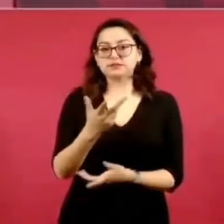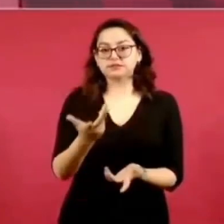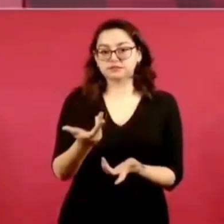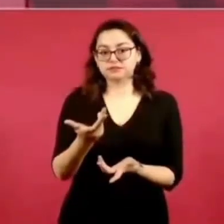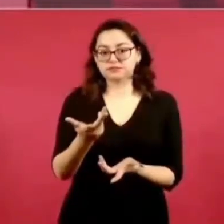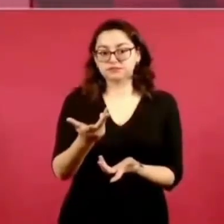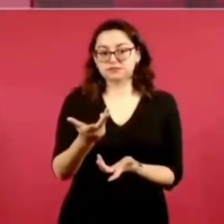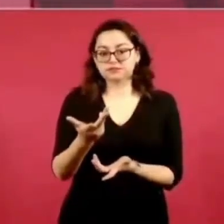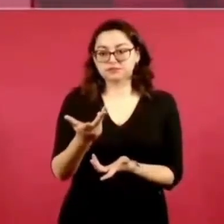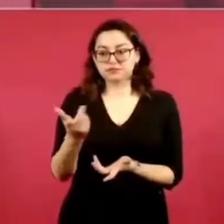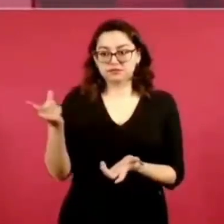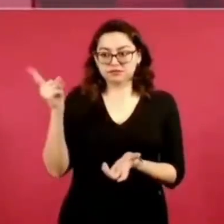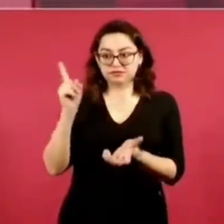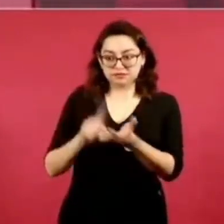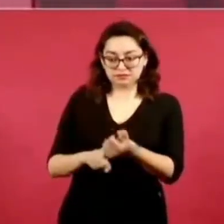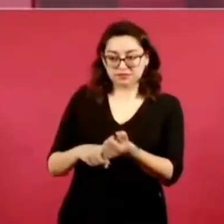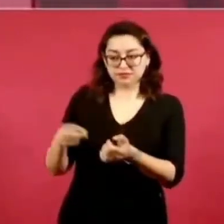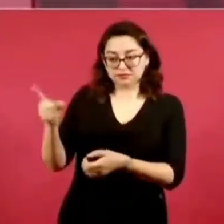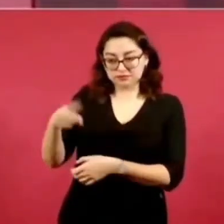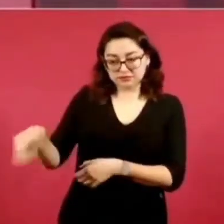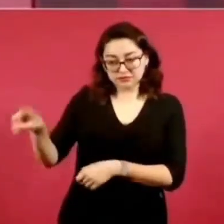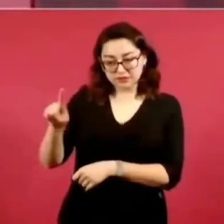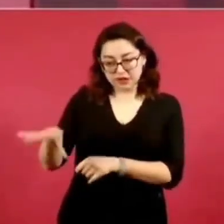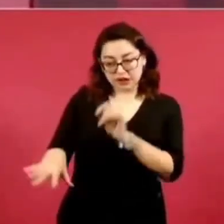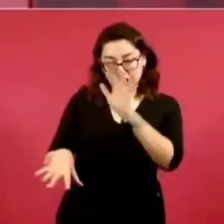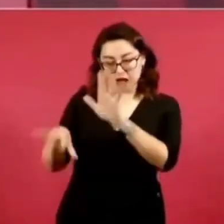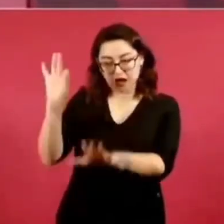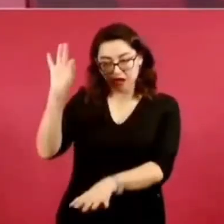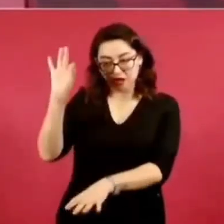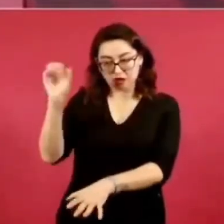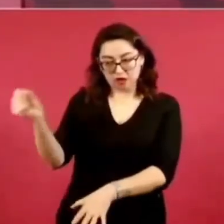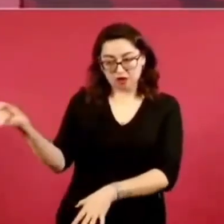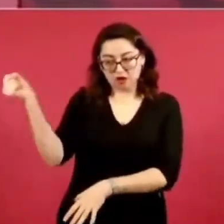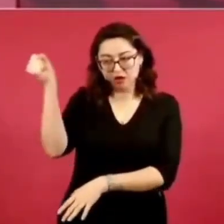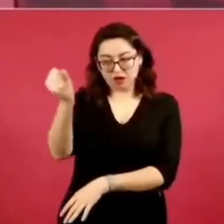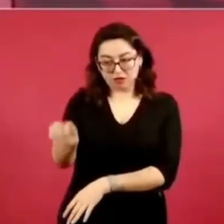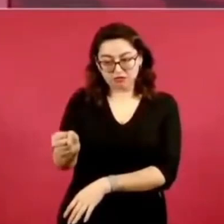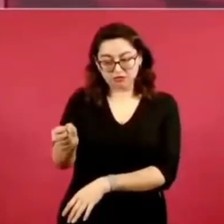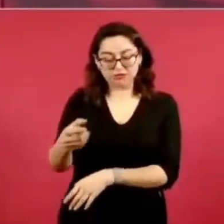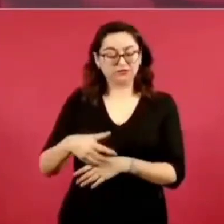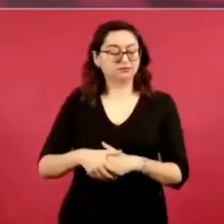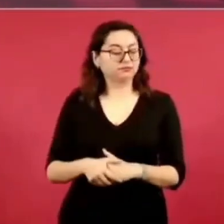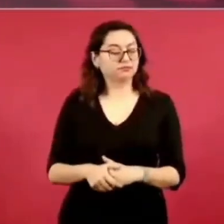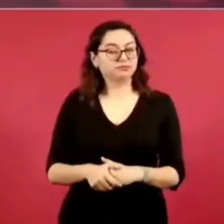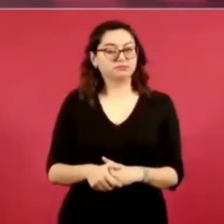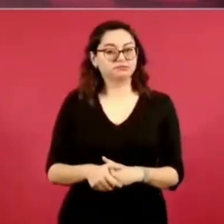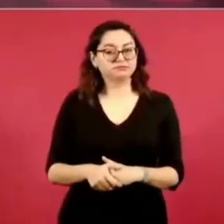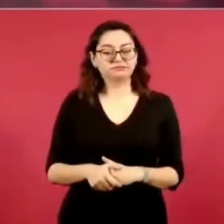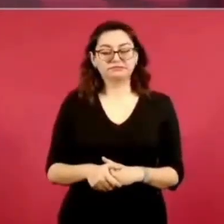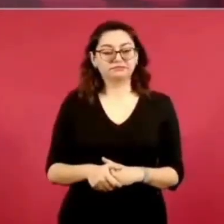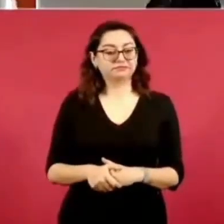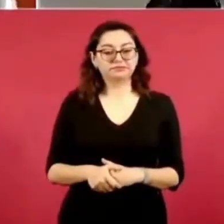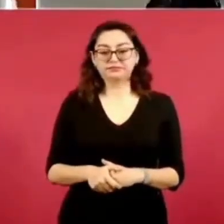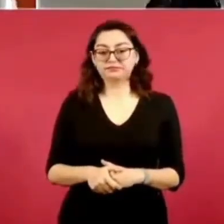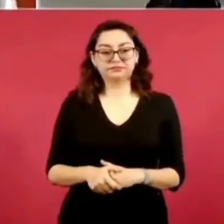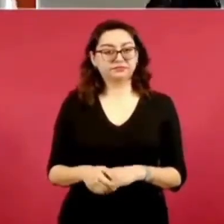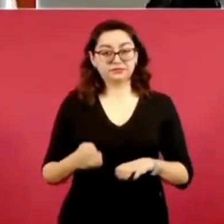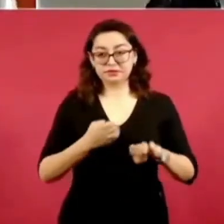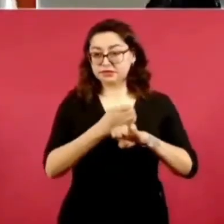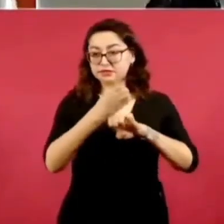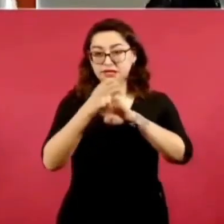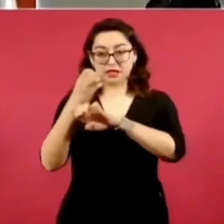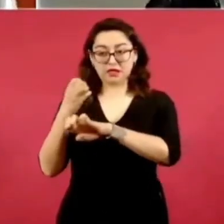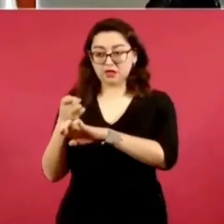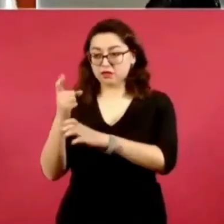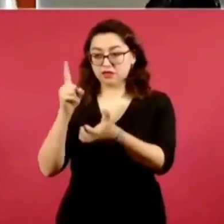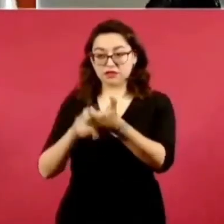los magistrados, al presidente del Tribunal Superior de Justicia en un estado, lo